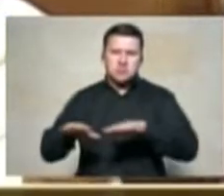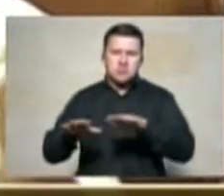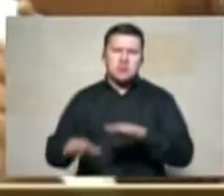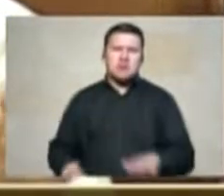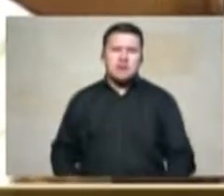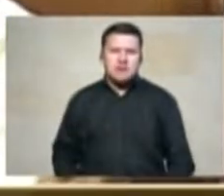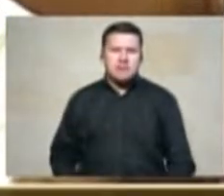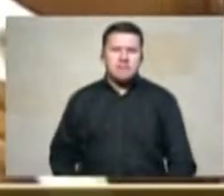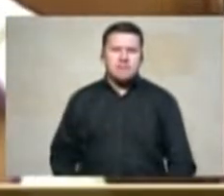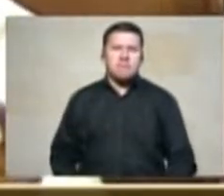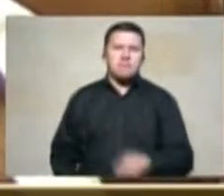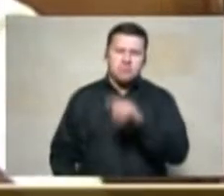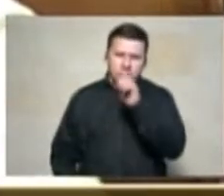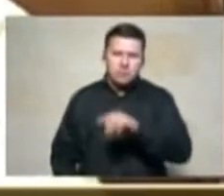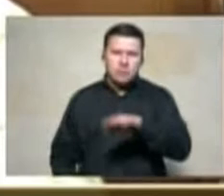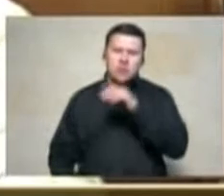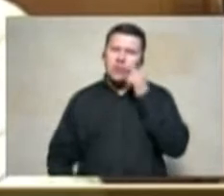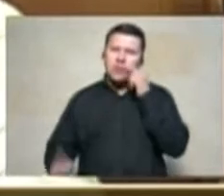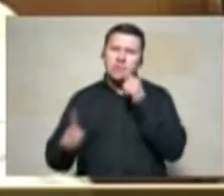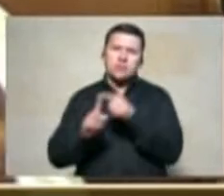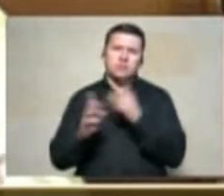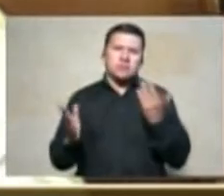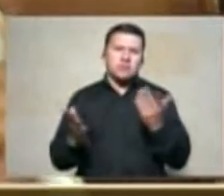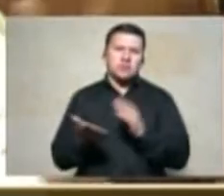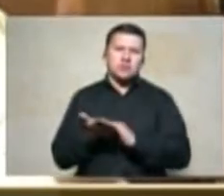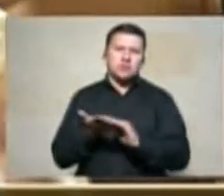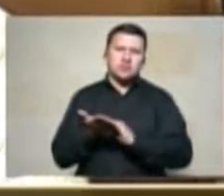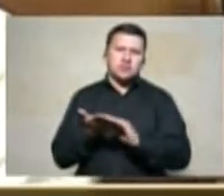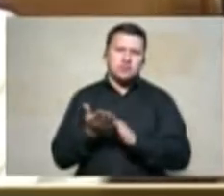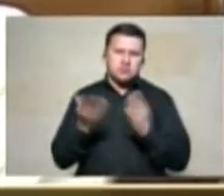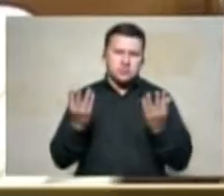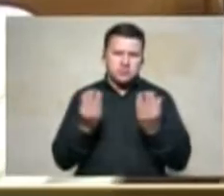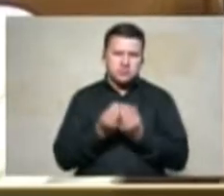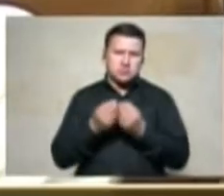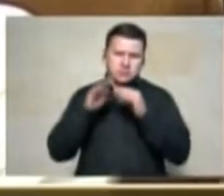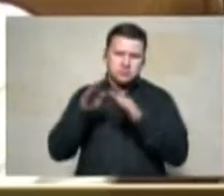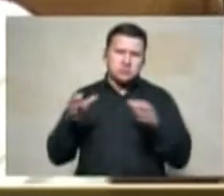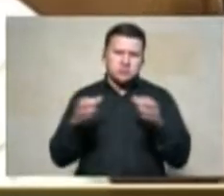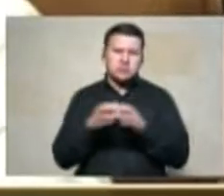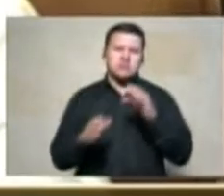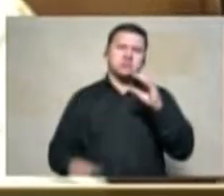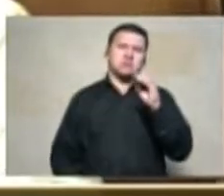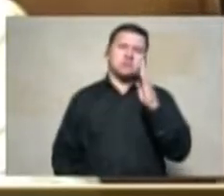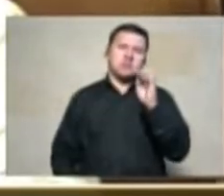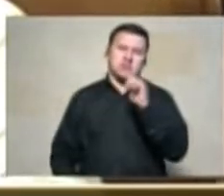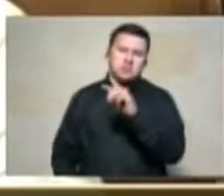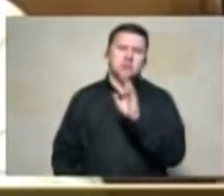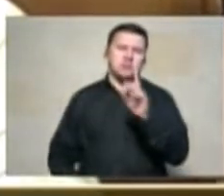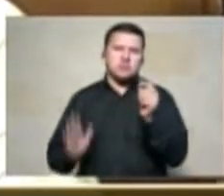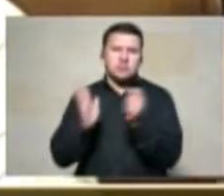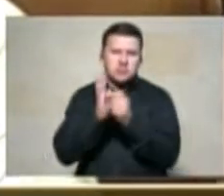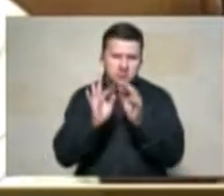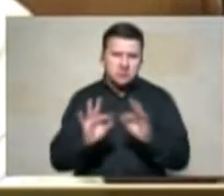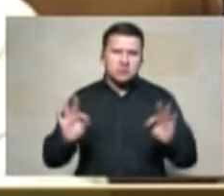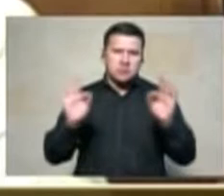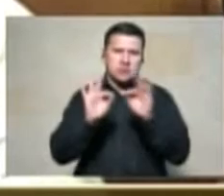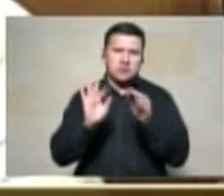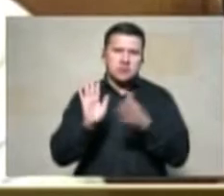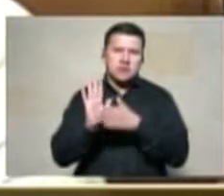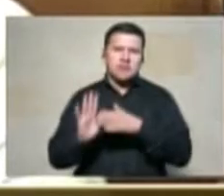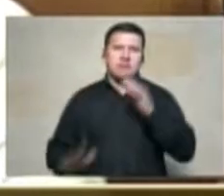tienen que ser objeto de una solución ahí concuerdo con la representante cabal y por eso es importante